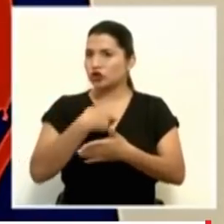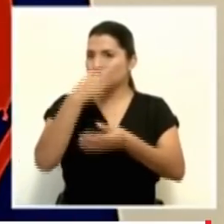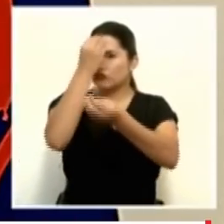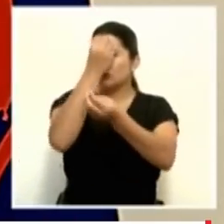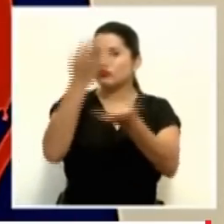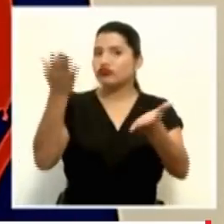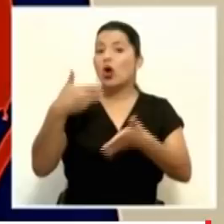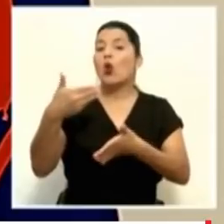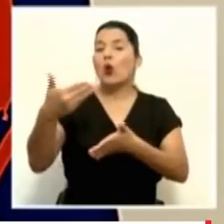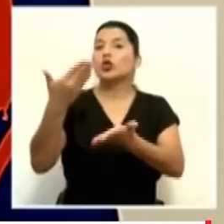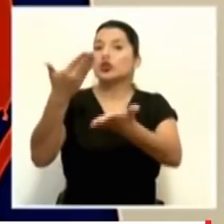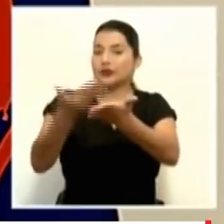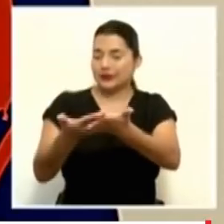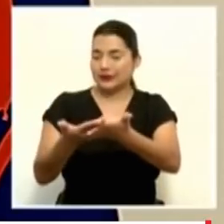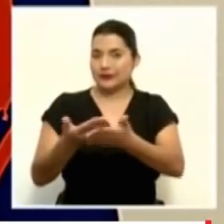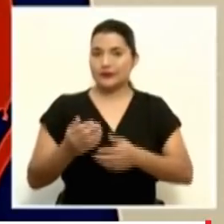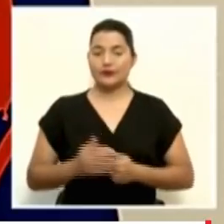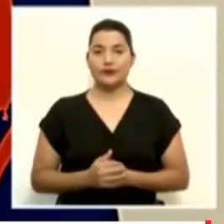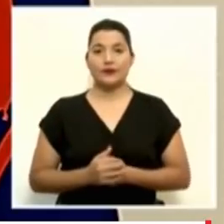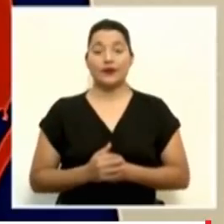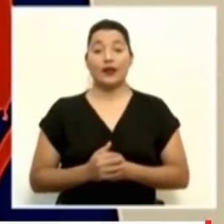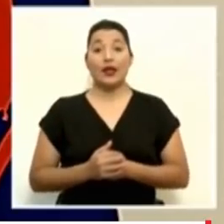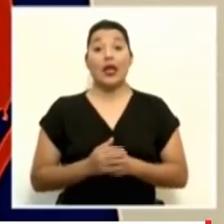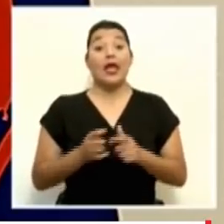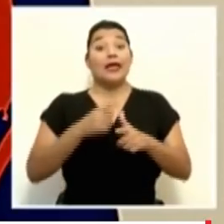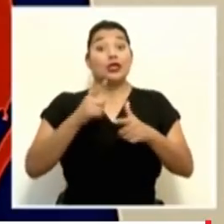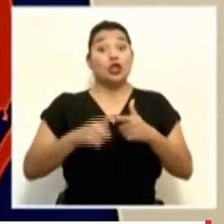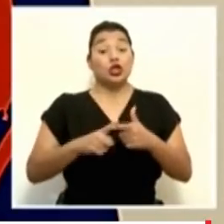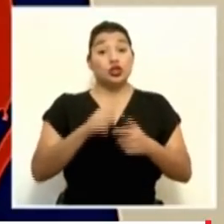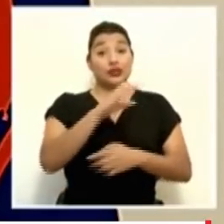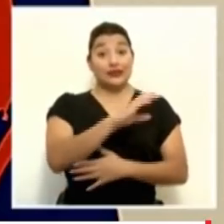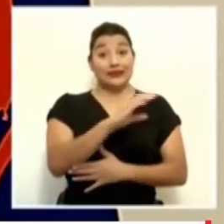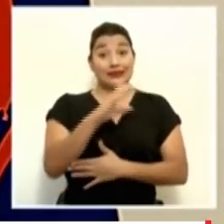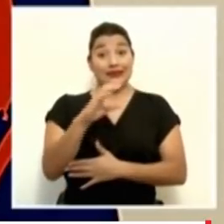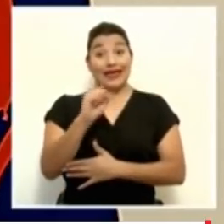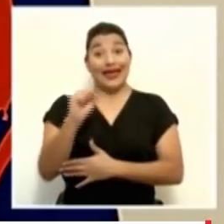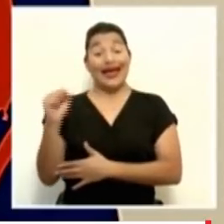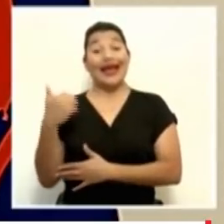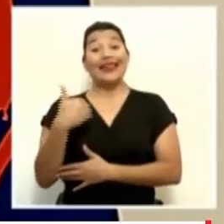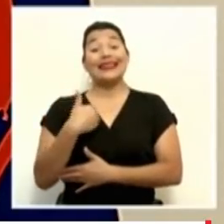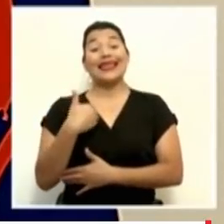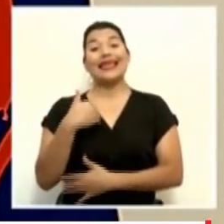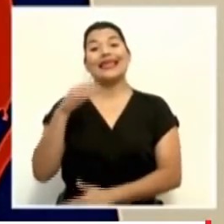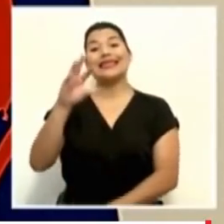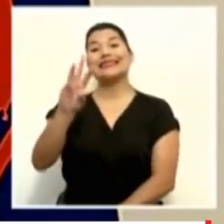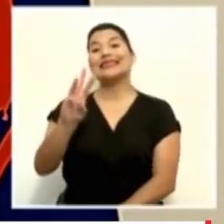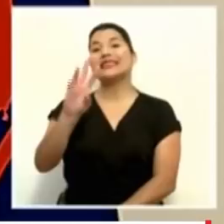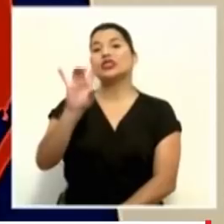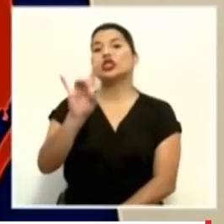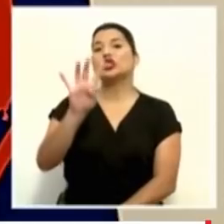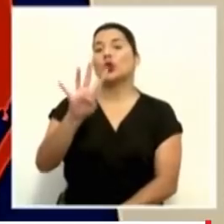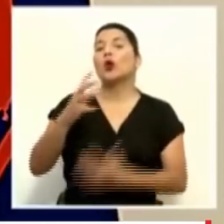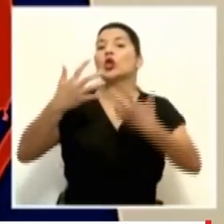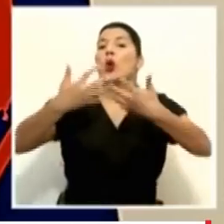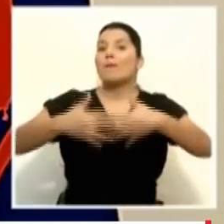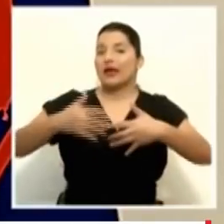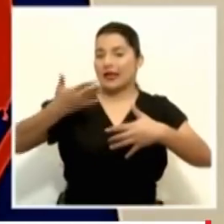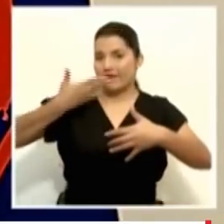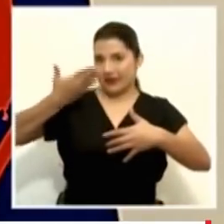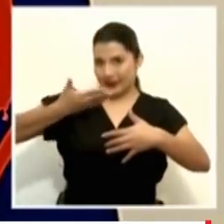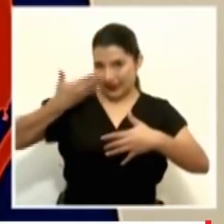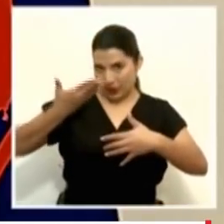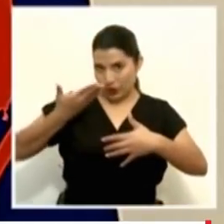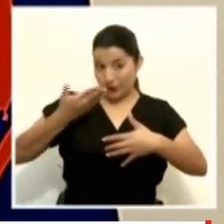vengan entrando. En total, la caja tiene 684 ventiladores. De estos